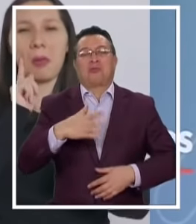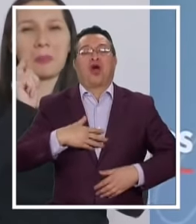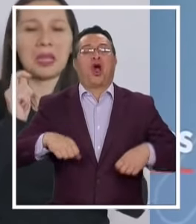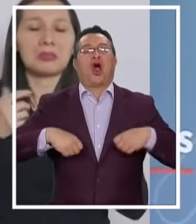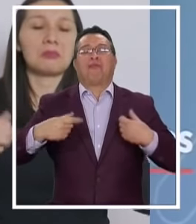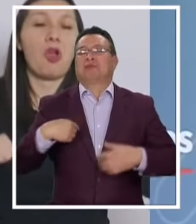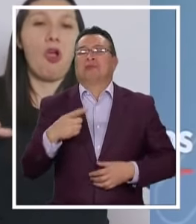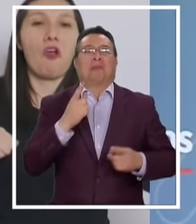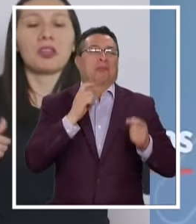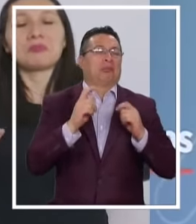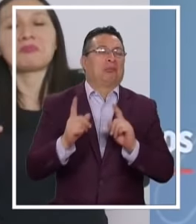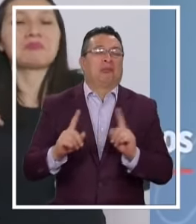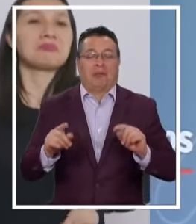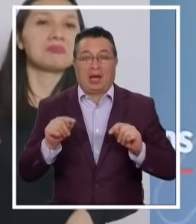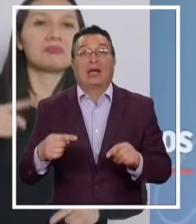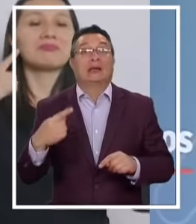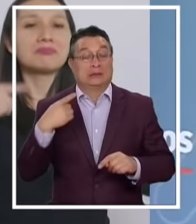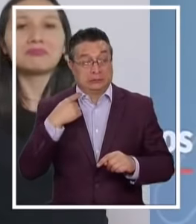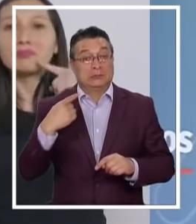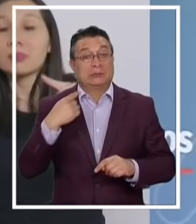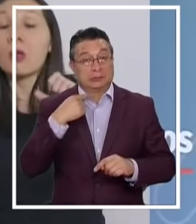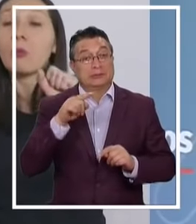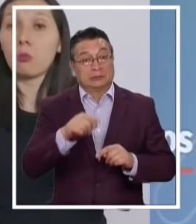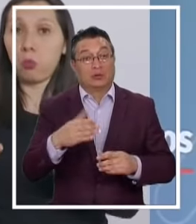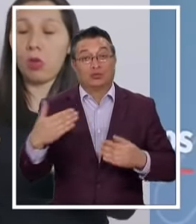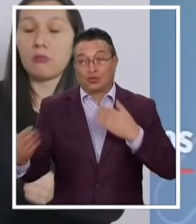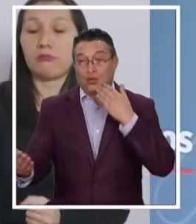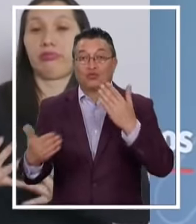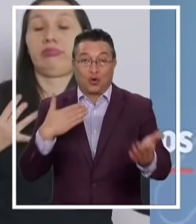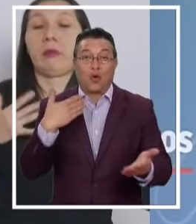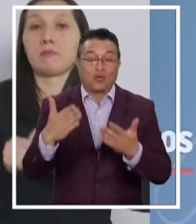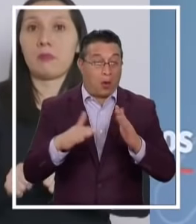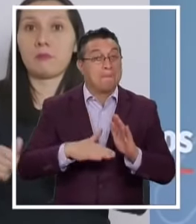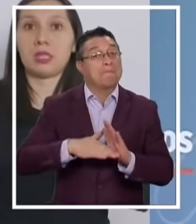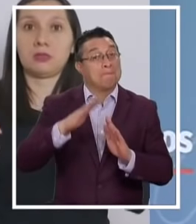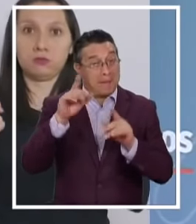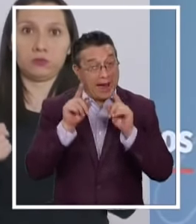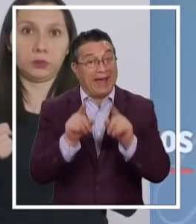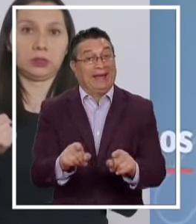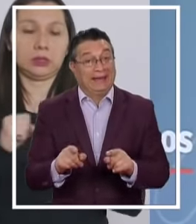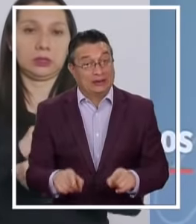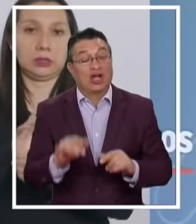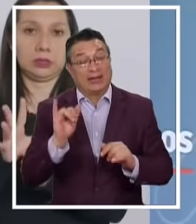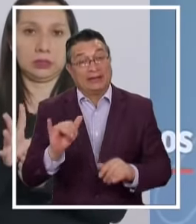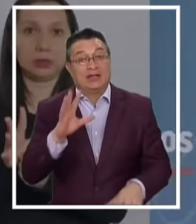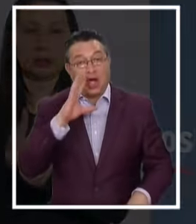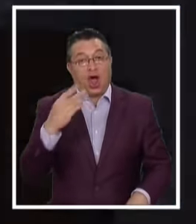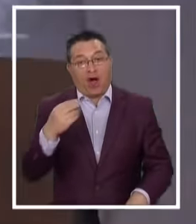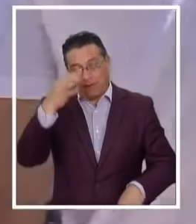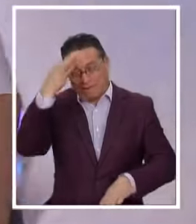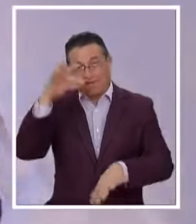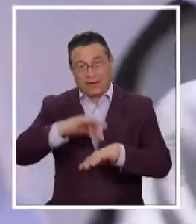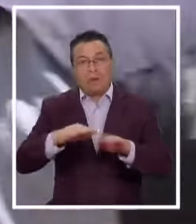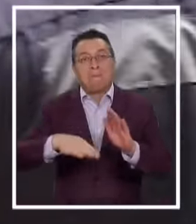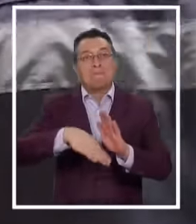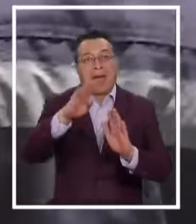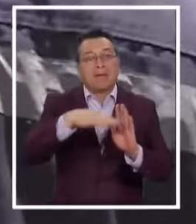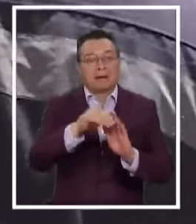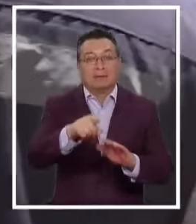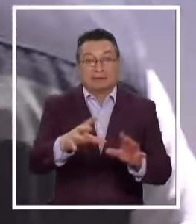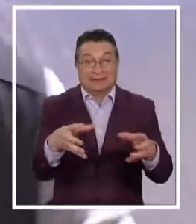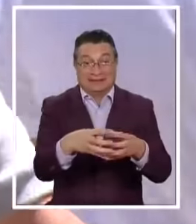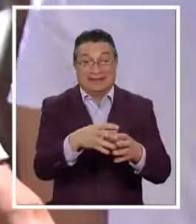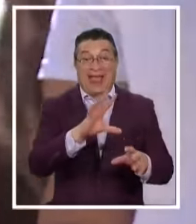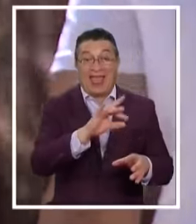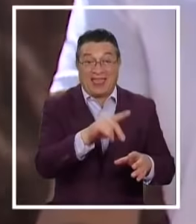personas más jóvenes Y eso puede estar incidiendo Incidiendo que las personas Se contagien más Y obviamente Se enfermen más Son el grupo